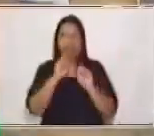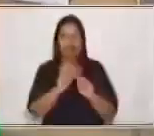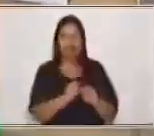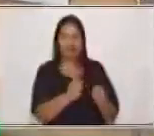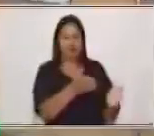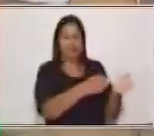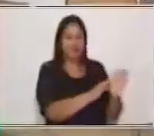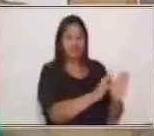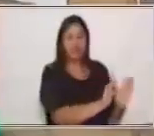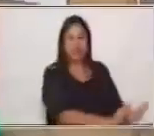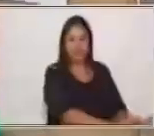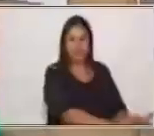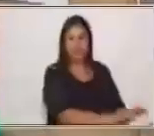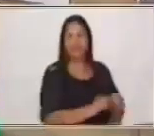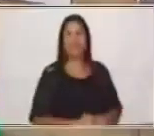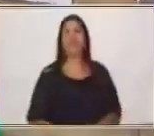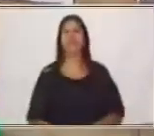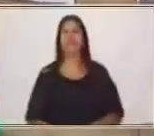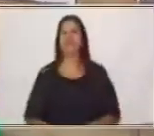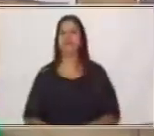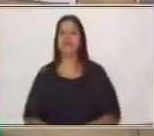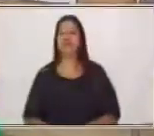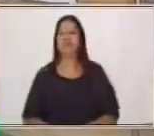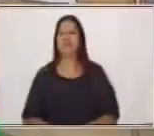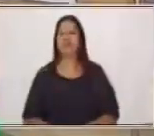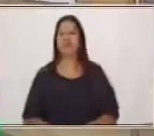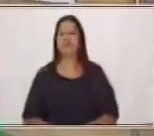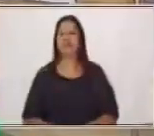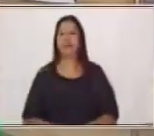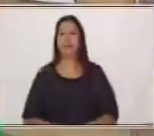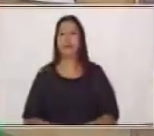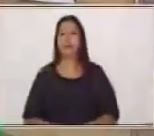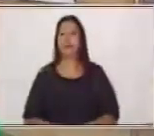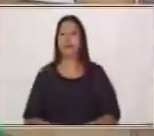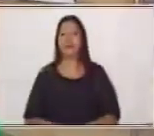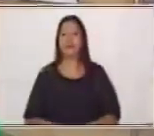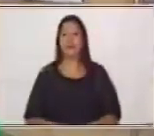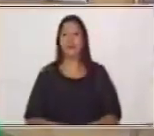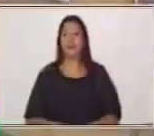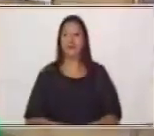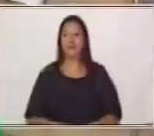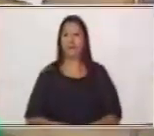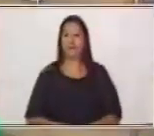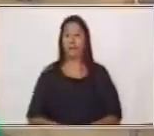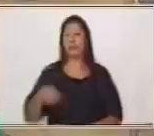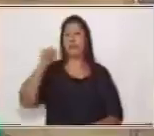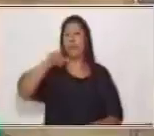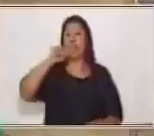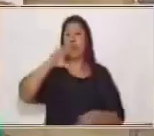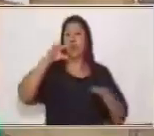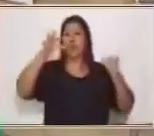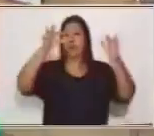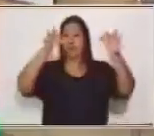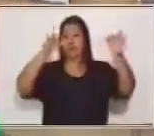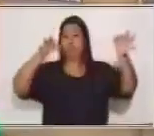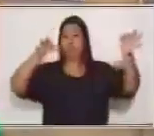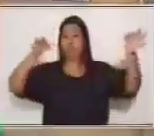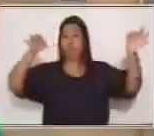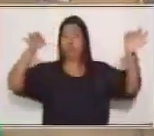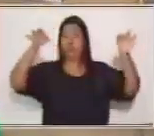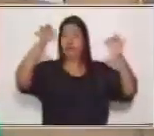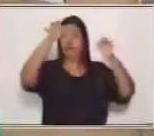darle vuelta a nuestro rotafolio. Vamos a pasar al siguiente texto.